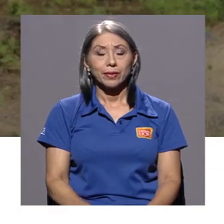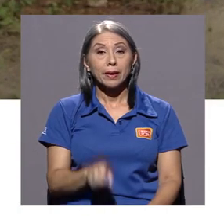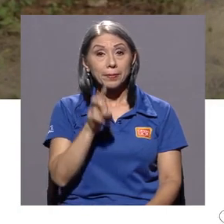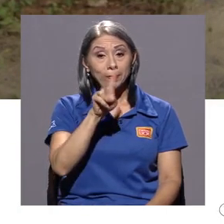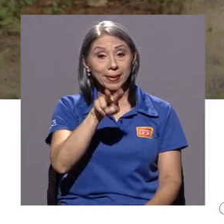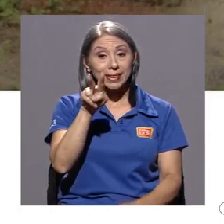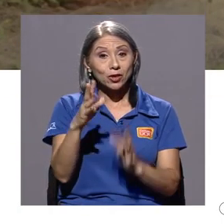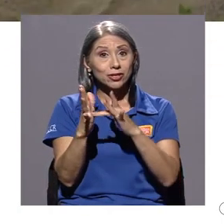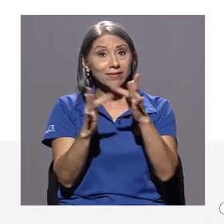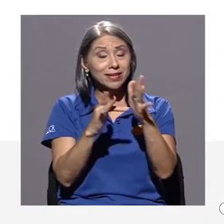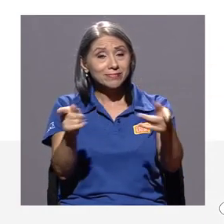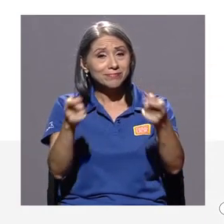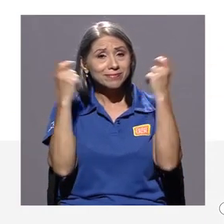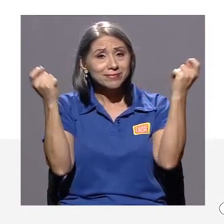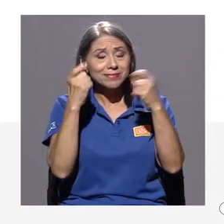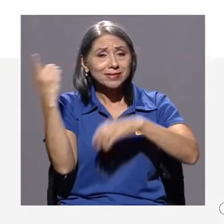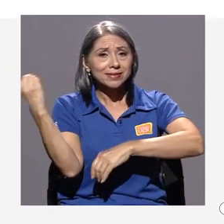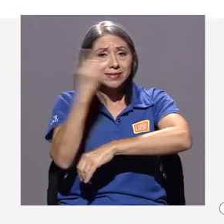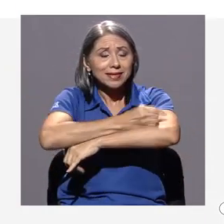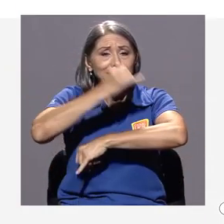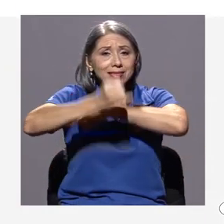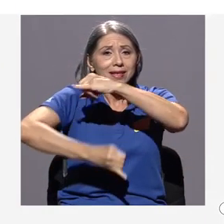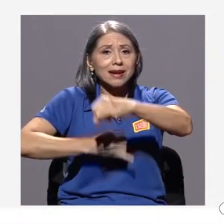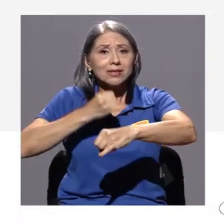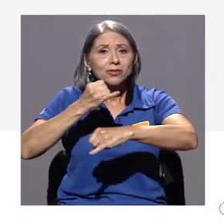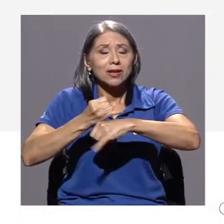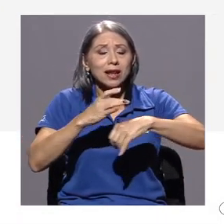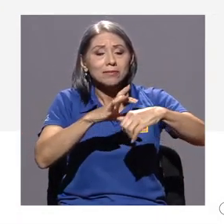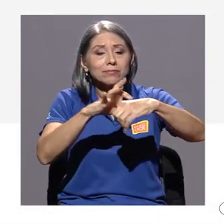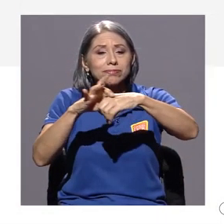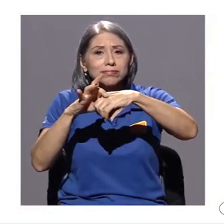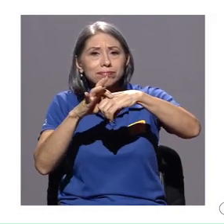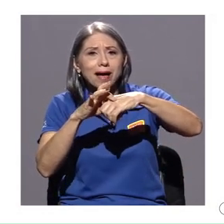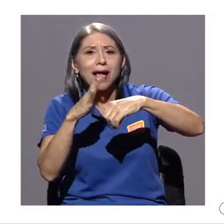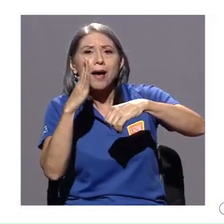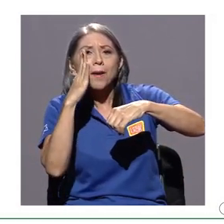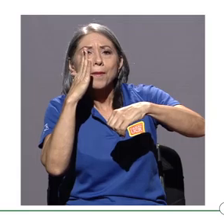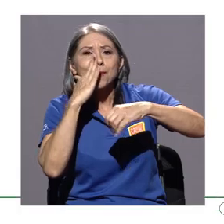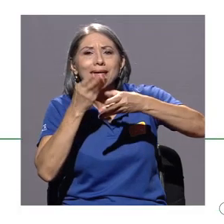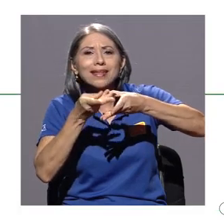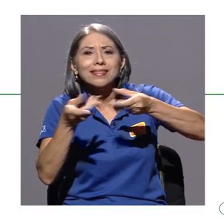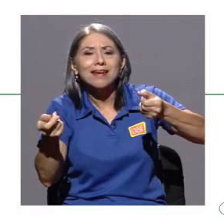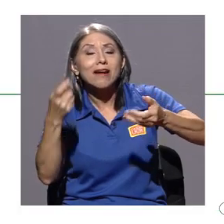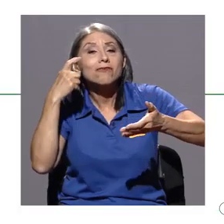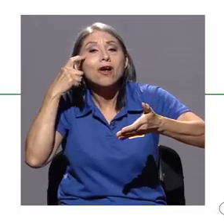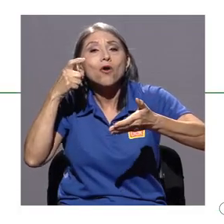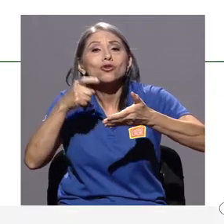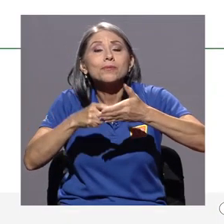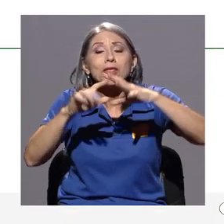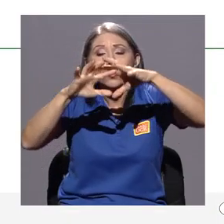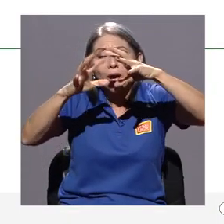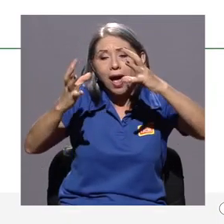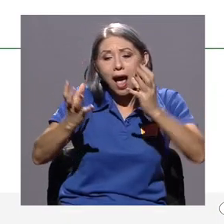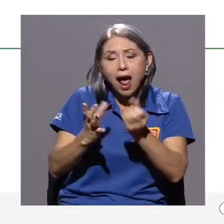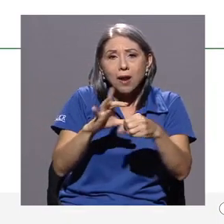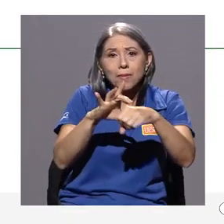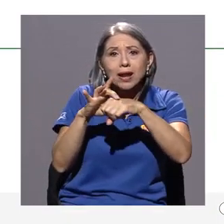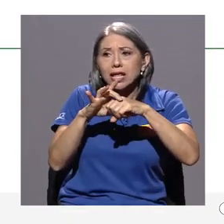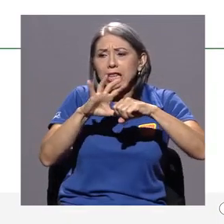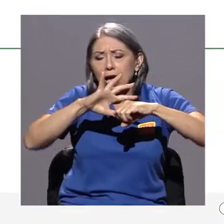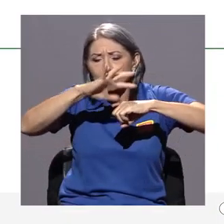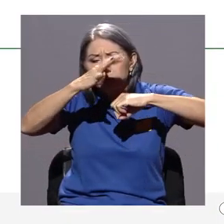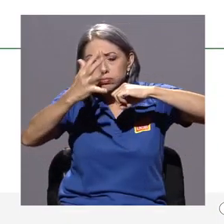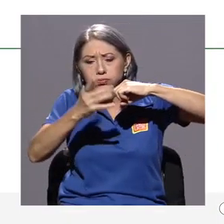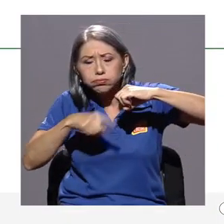El 22 de abril se celebra el Día Internacional de la Madre Tierra. Es un reconocimiento al planeta y a sus ecosistemas